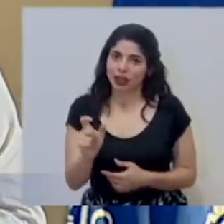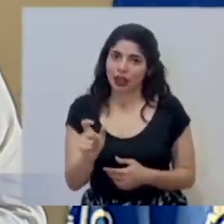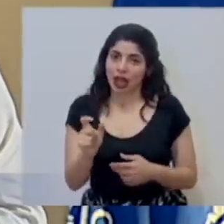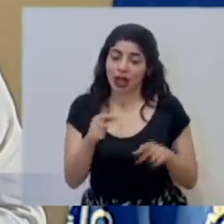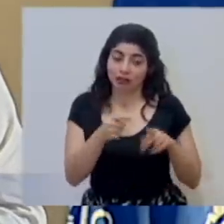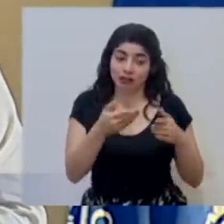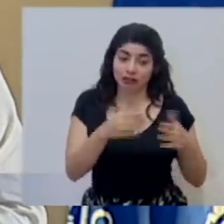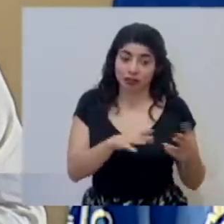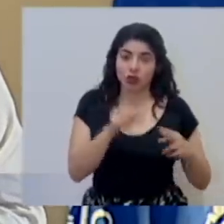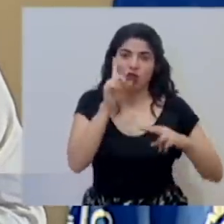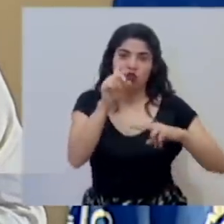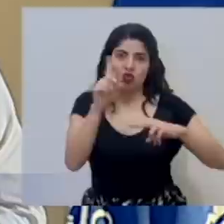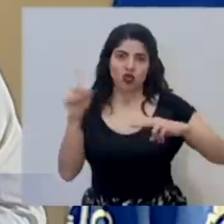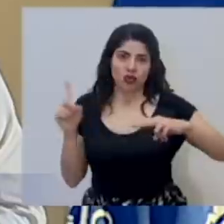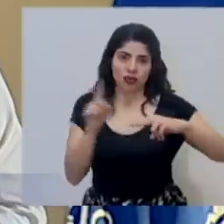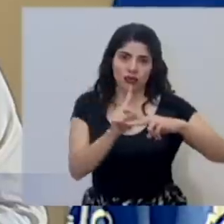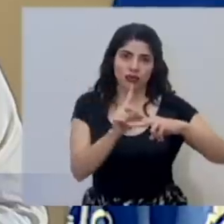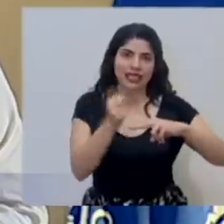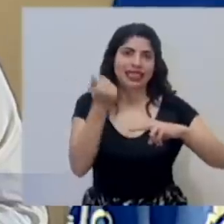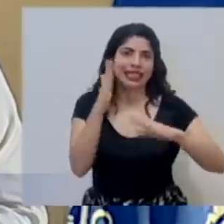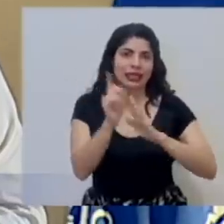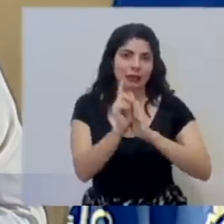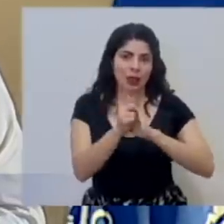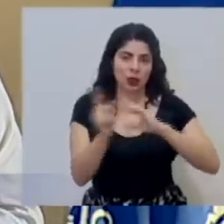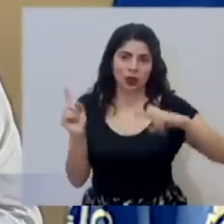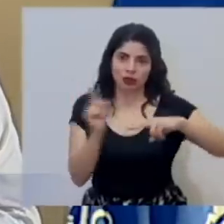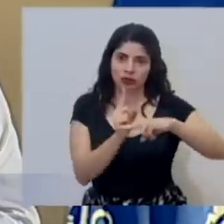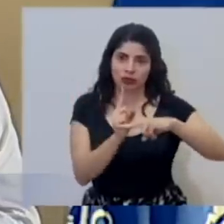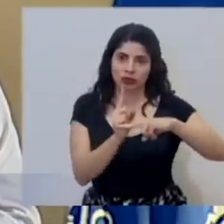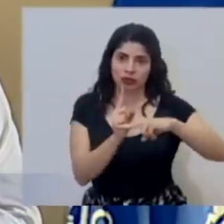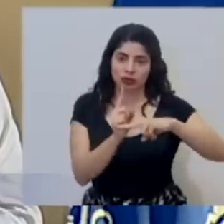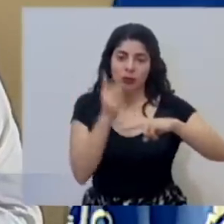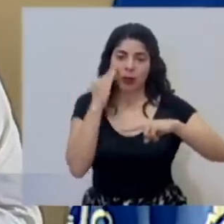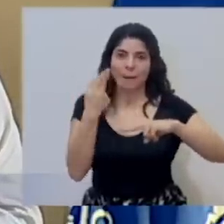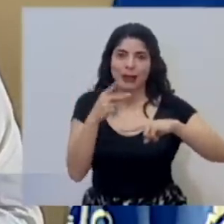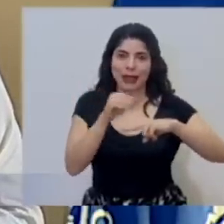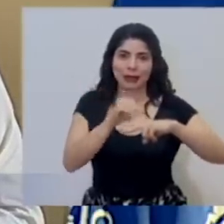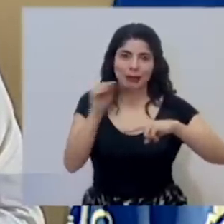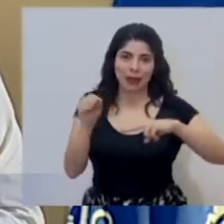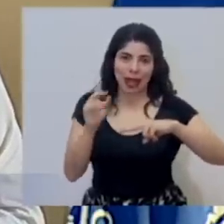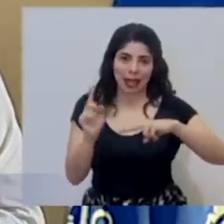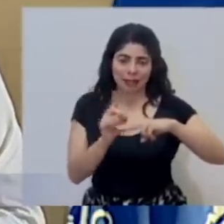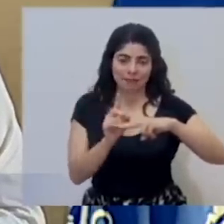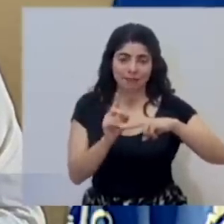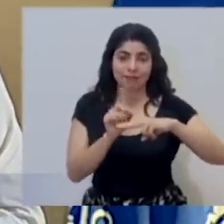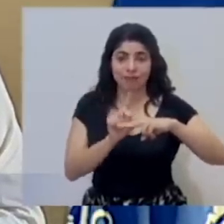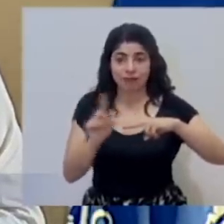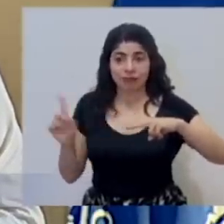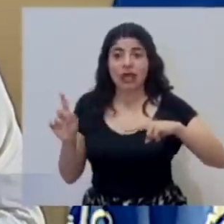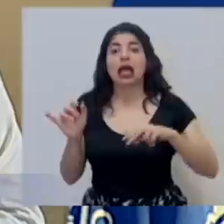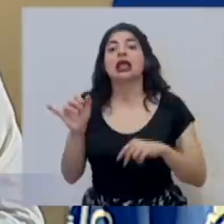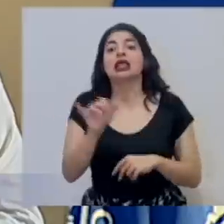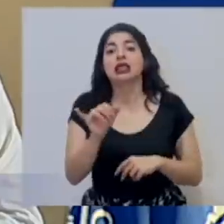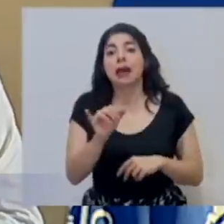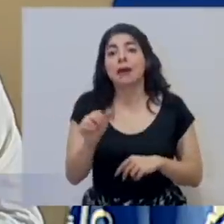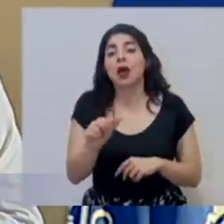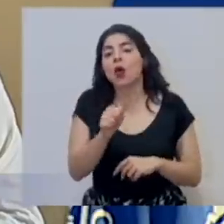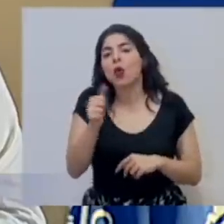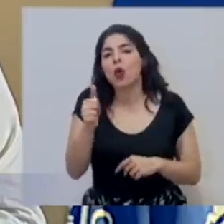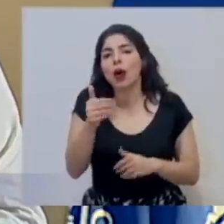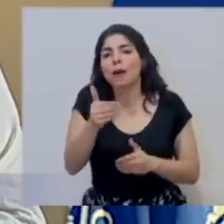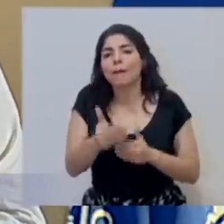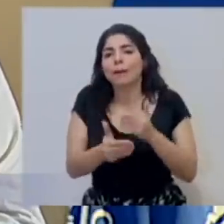va a poder estar 15 minutos con el ser querido, y además incluye un proceso